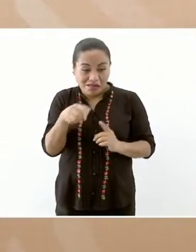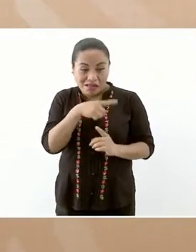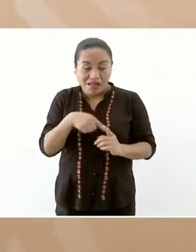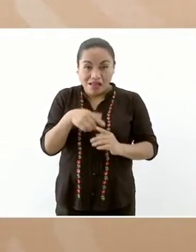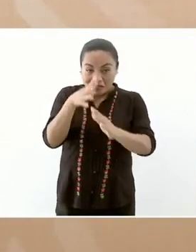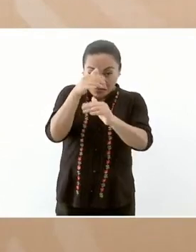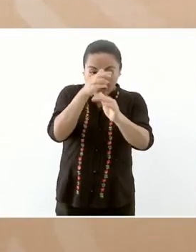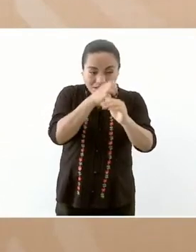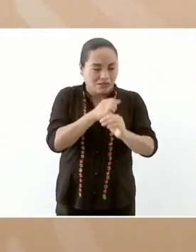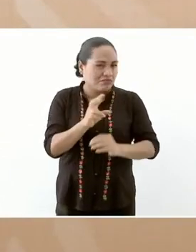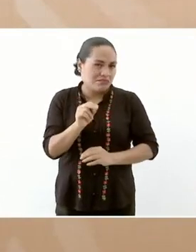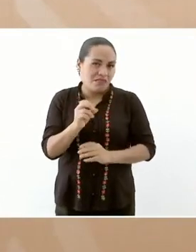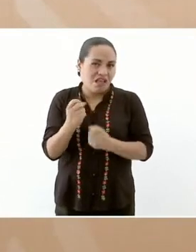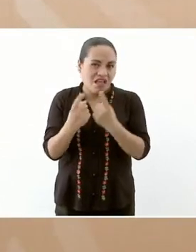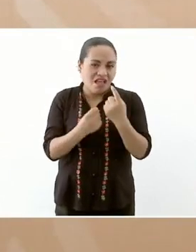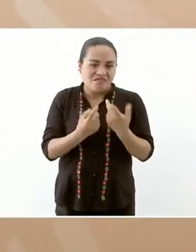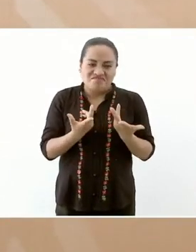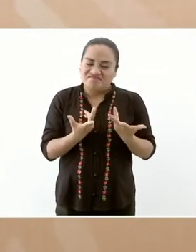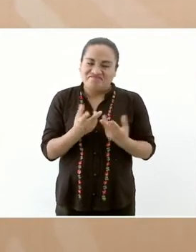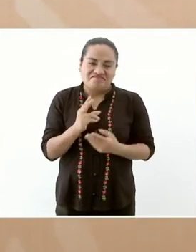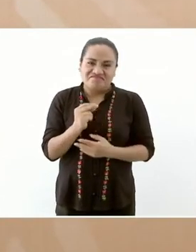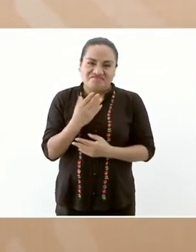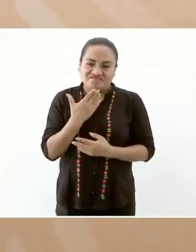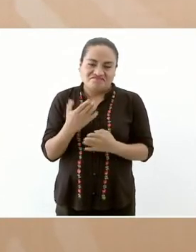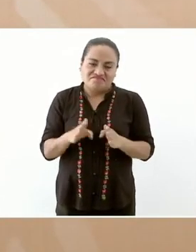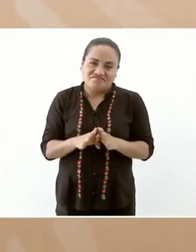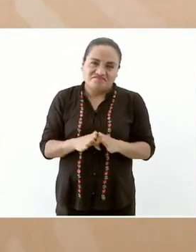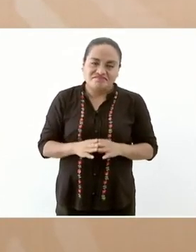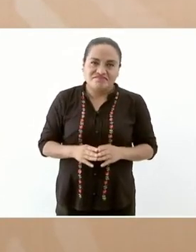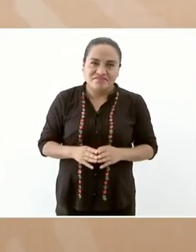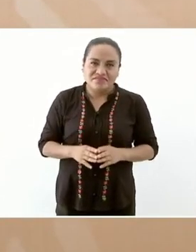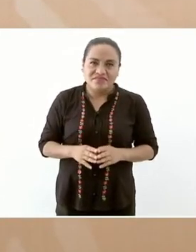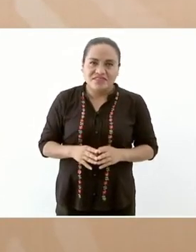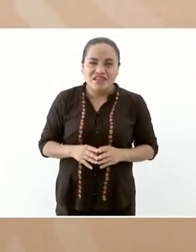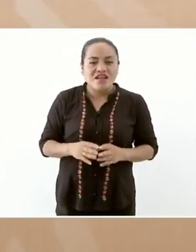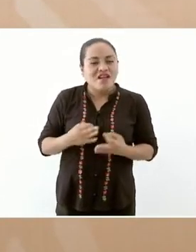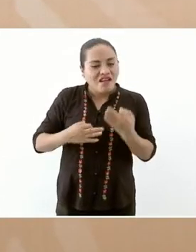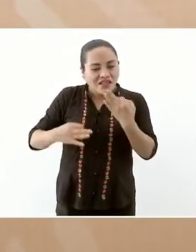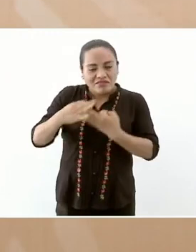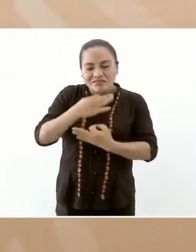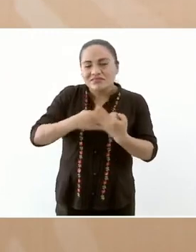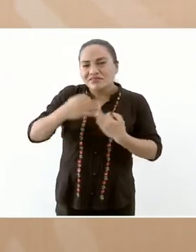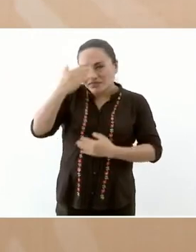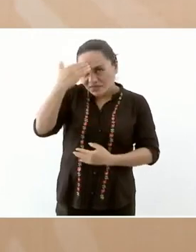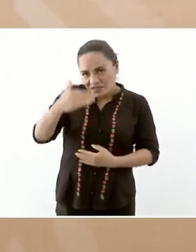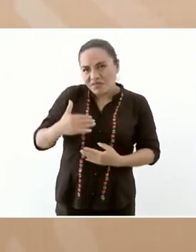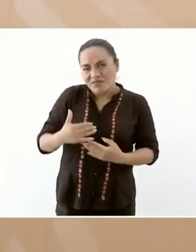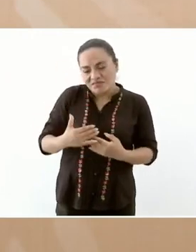porque eso es hasta consustancial a la democracia